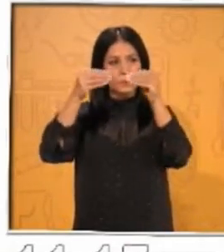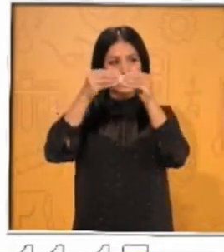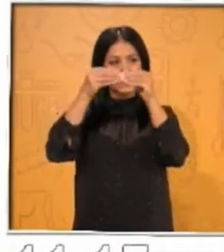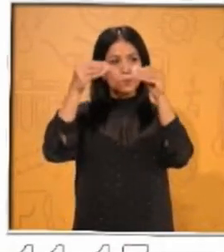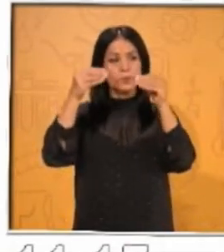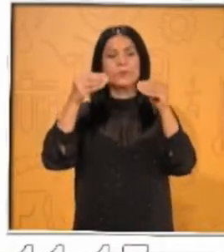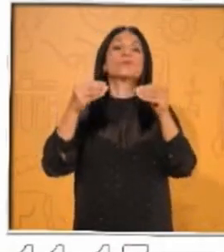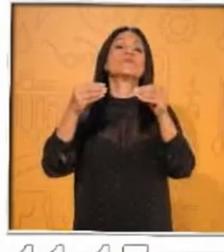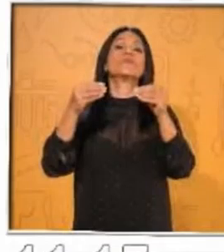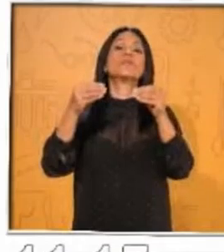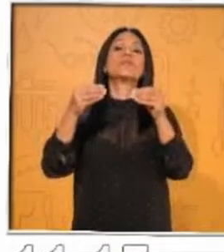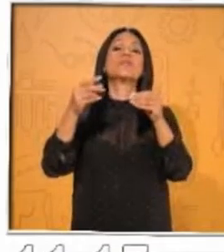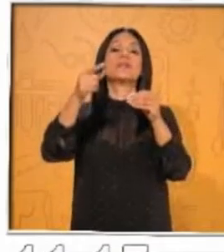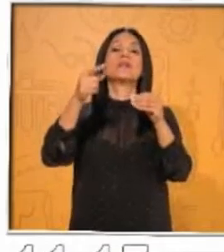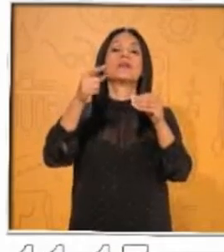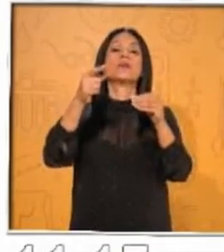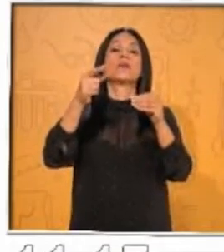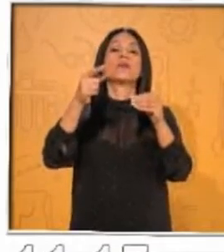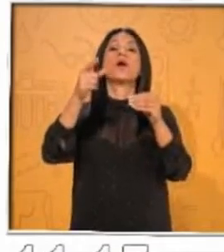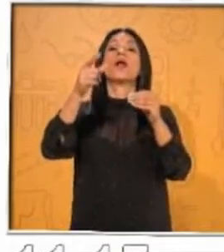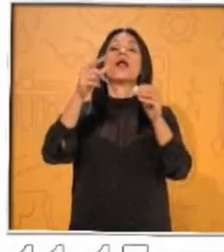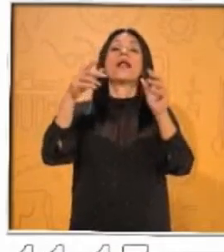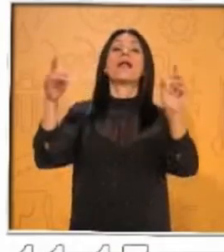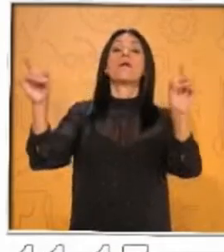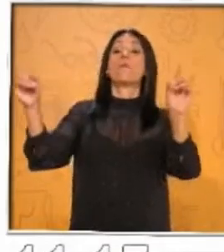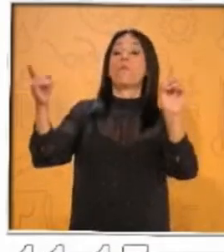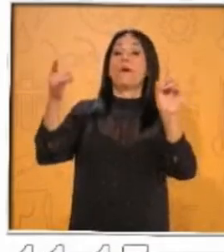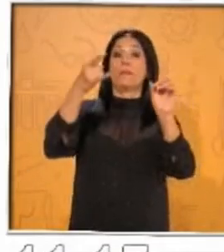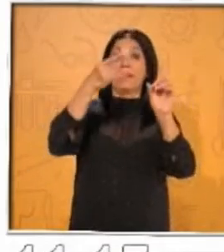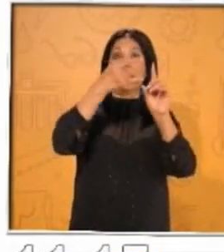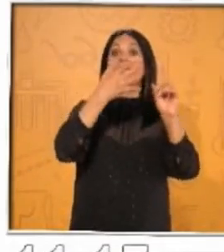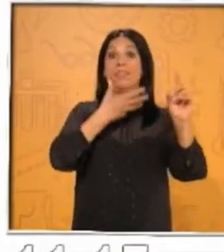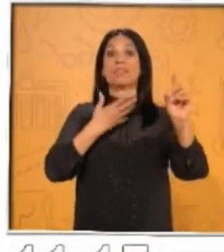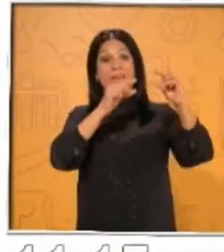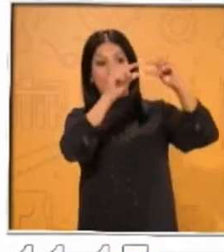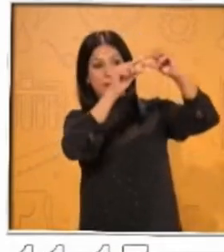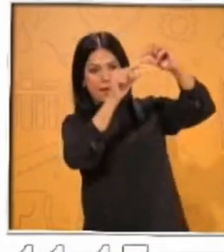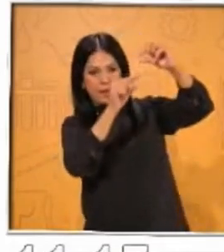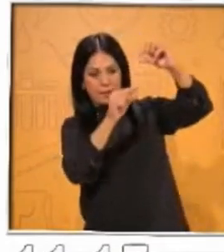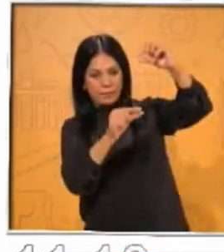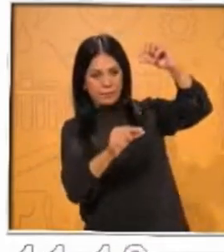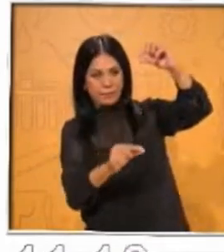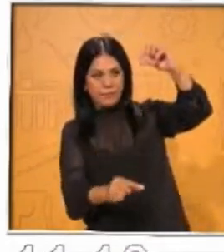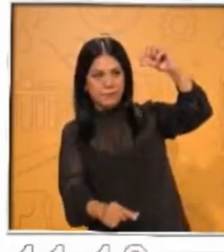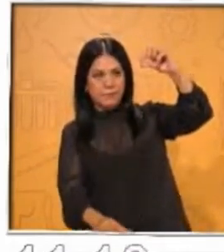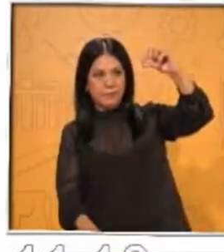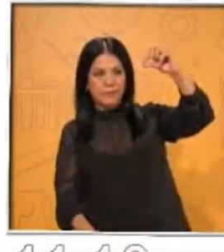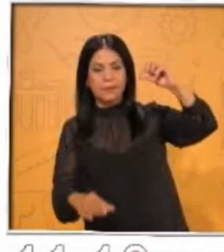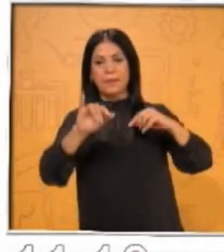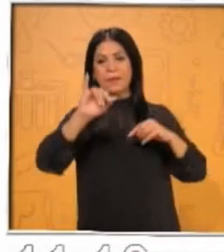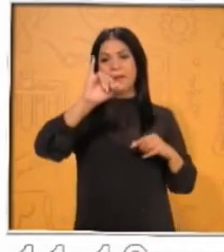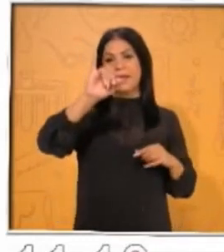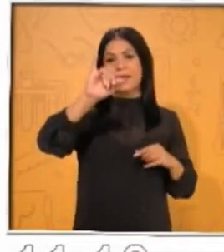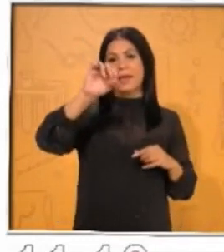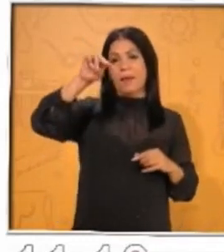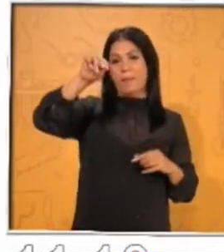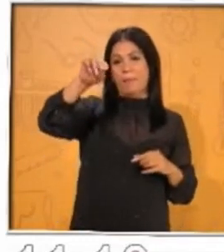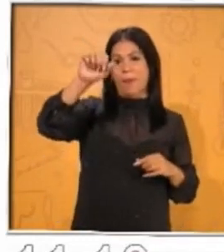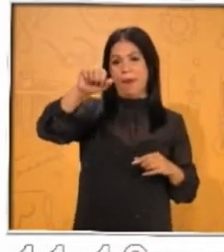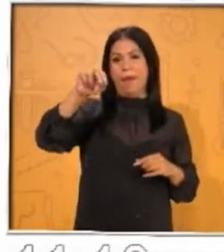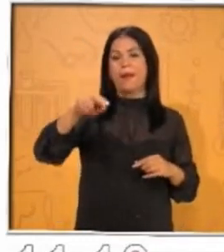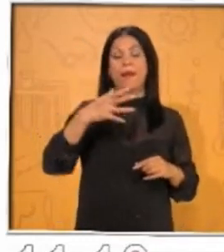sobre que las puertas de tu refrigerador se cierran, bueno, es a través de esto, del magnetismo.